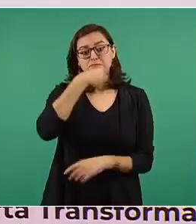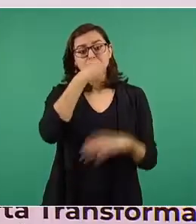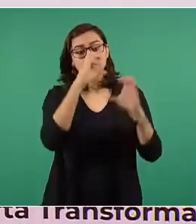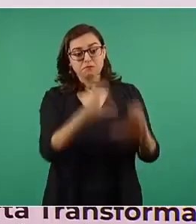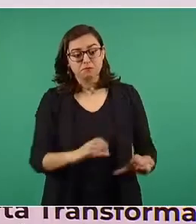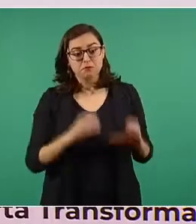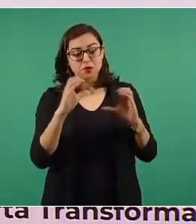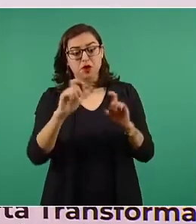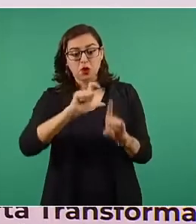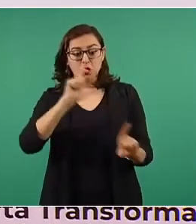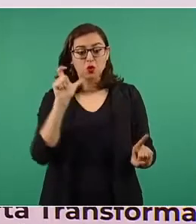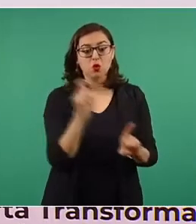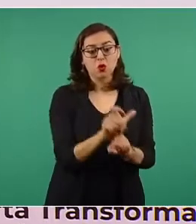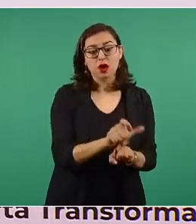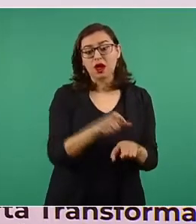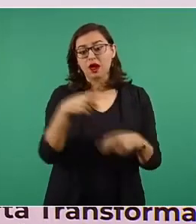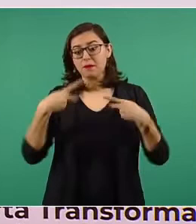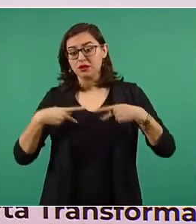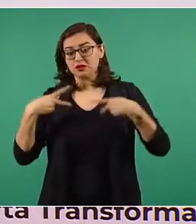enfermedades crónicas.